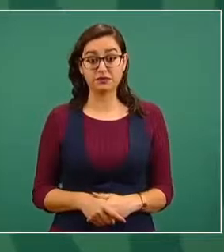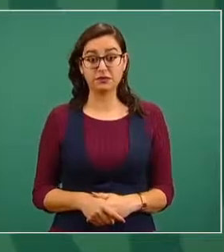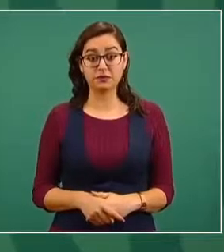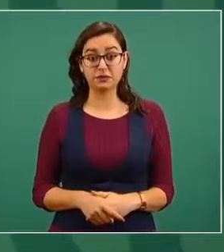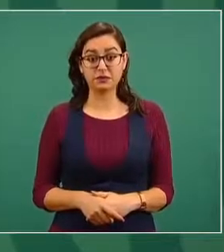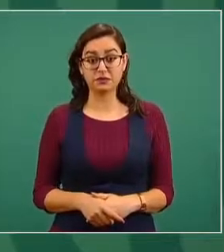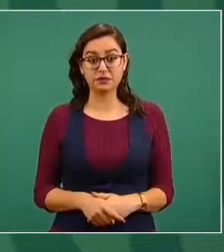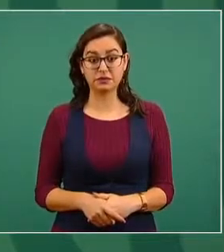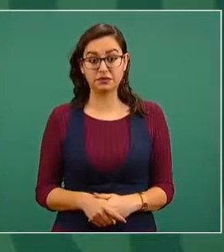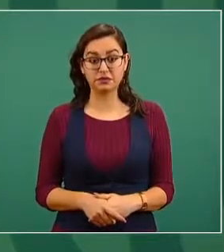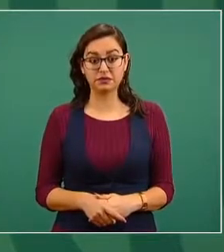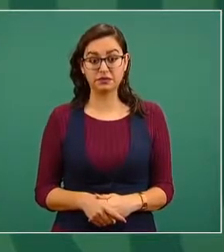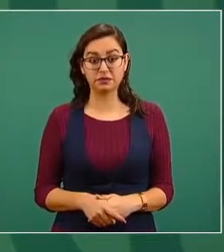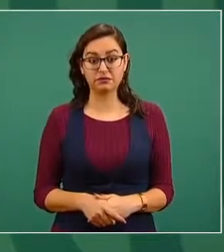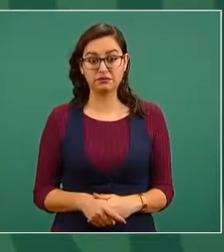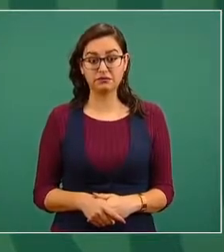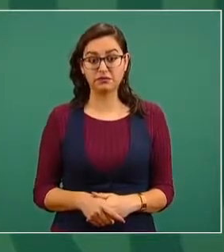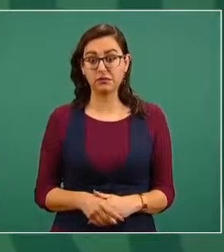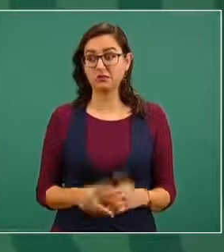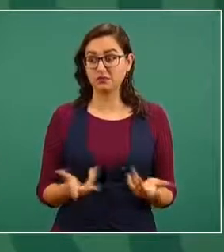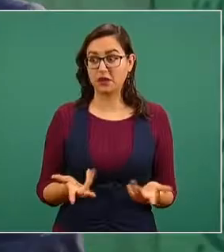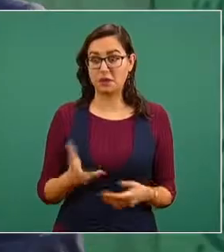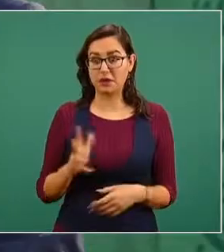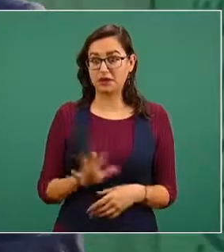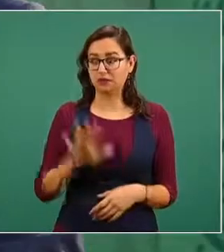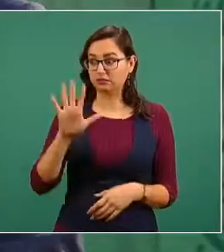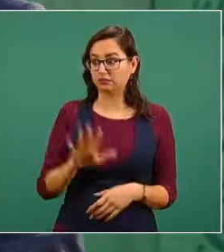son más simpatizantes de la DEA que